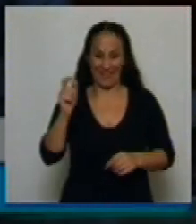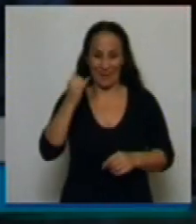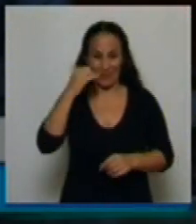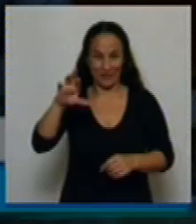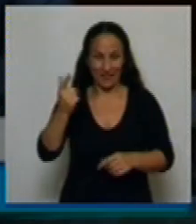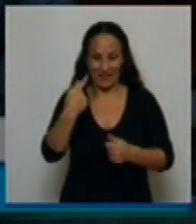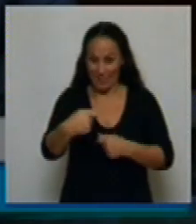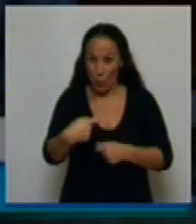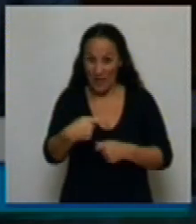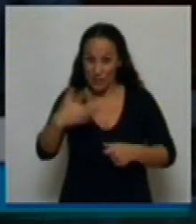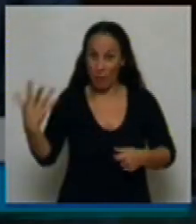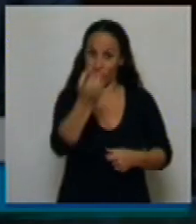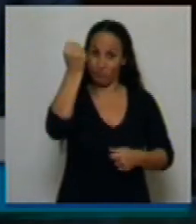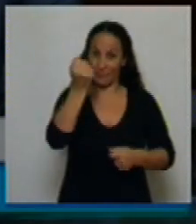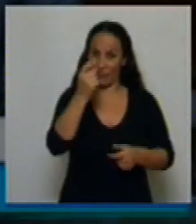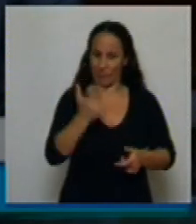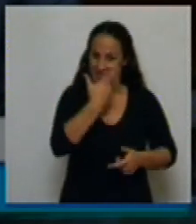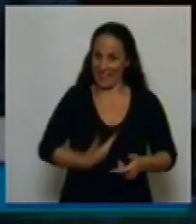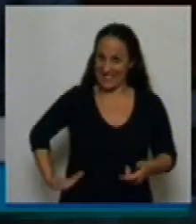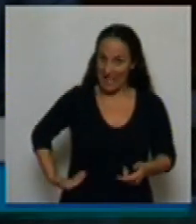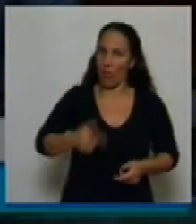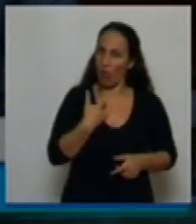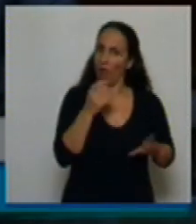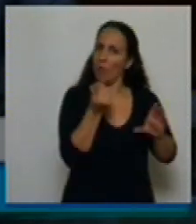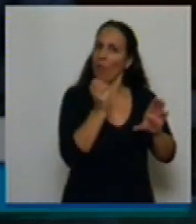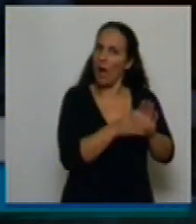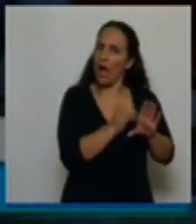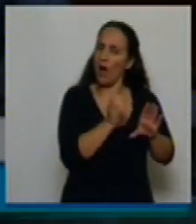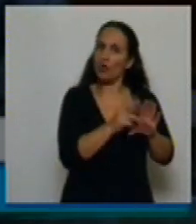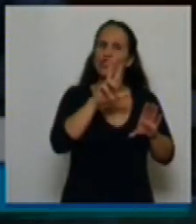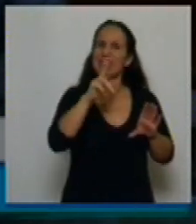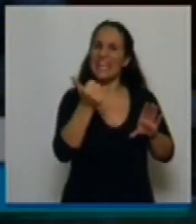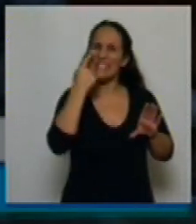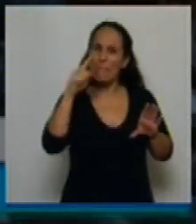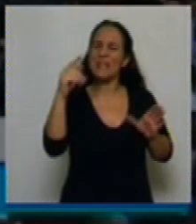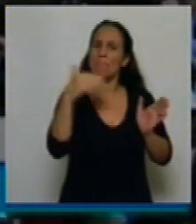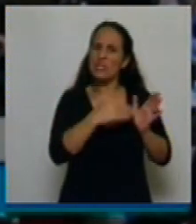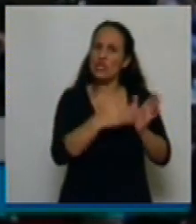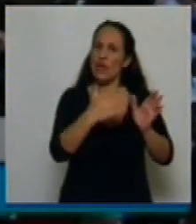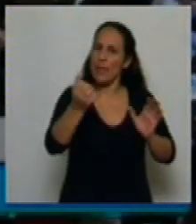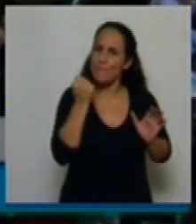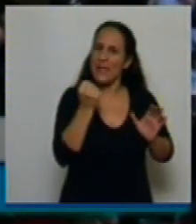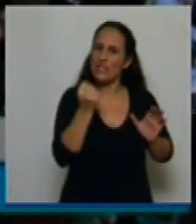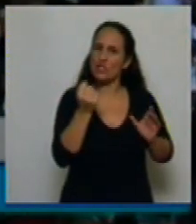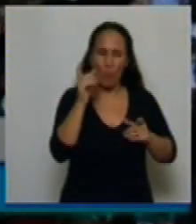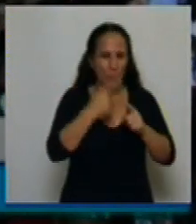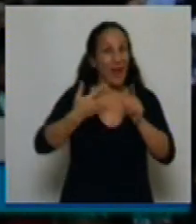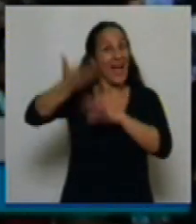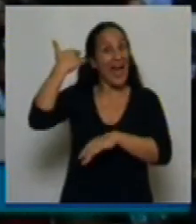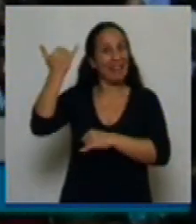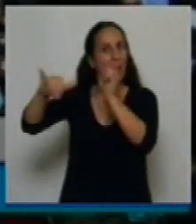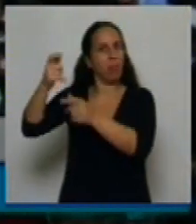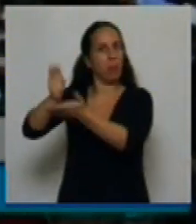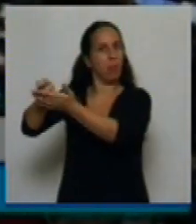fondos previsionales hemos tenido un ahorro equivalente a 36.000 millones de pesos de comisiones que antes